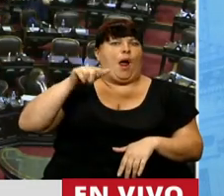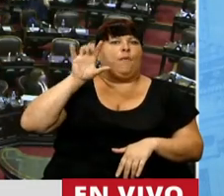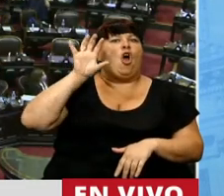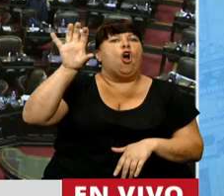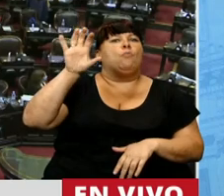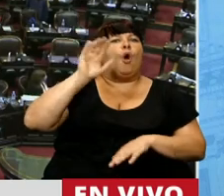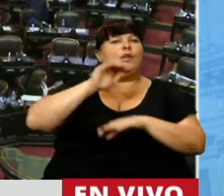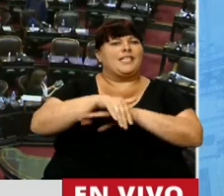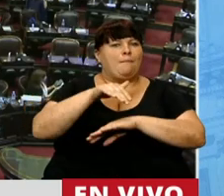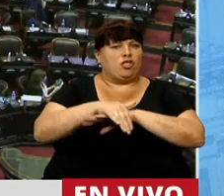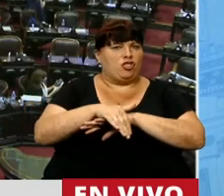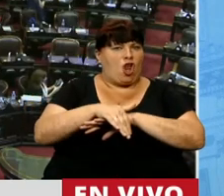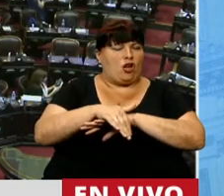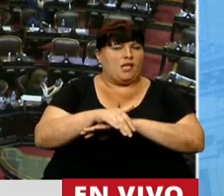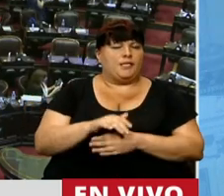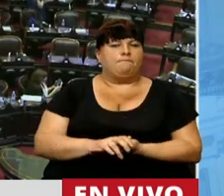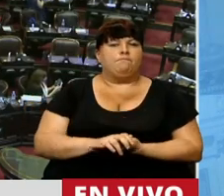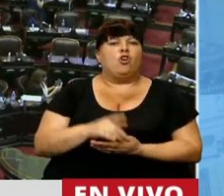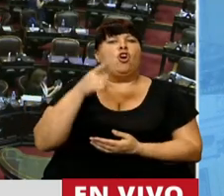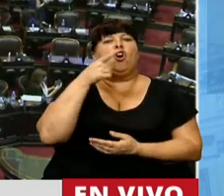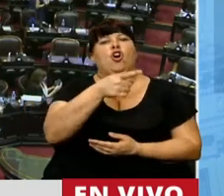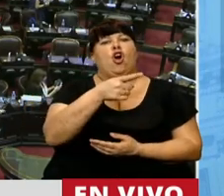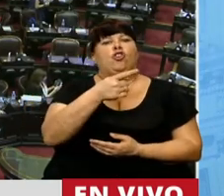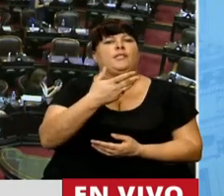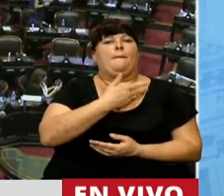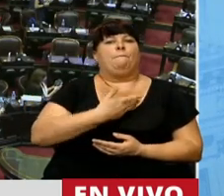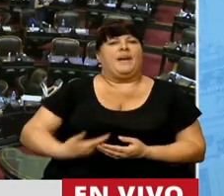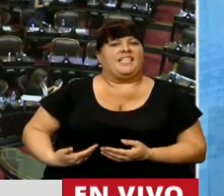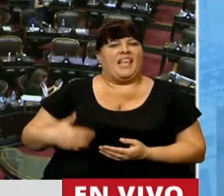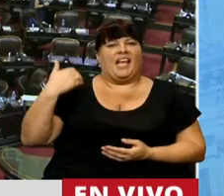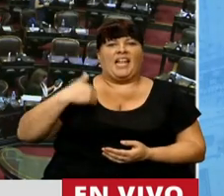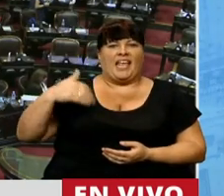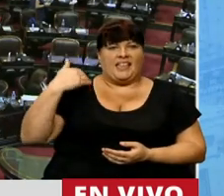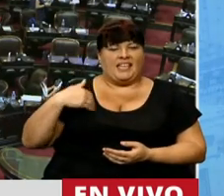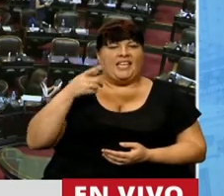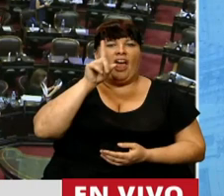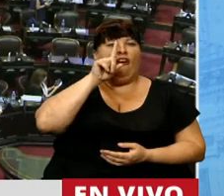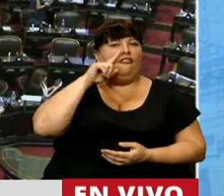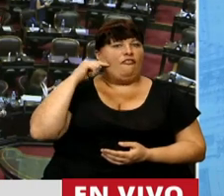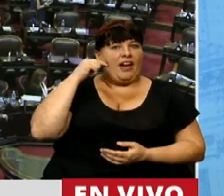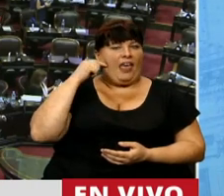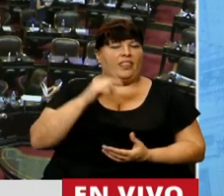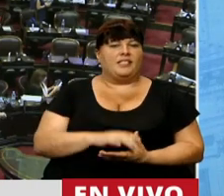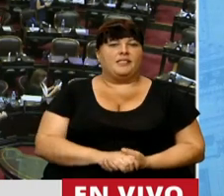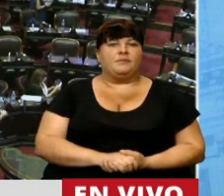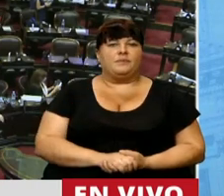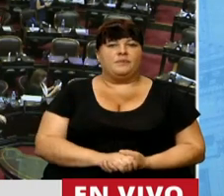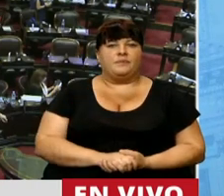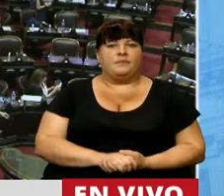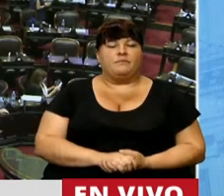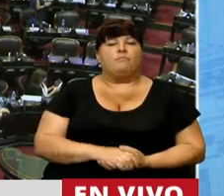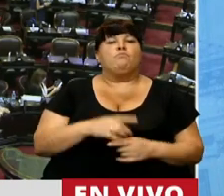provincia de Misiones, es contra el señor Presidente de la Nación, doctor Alberto Ángel Fernández,